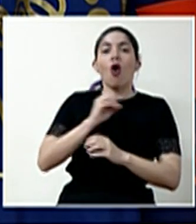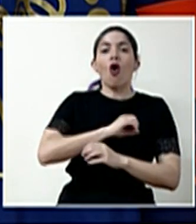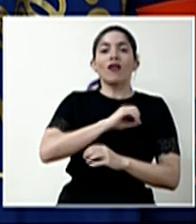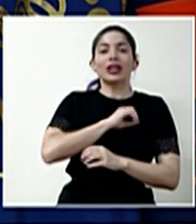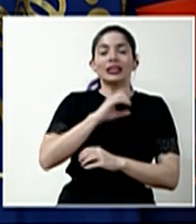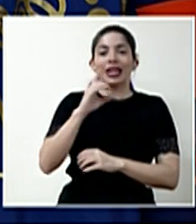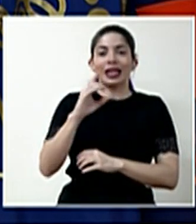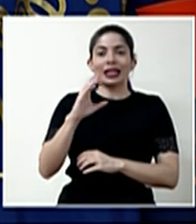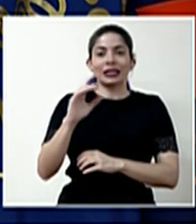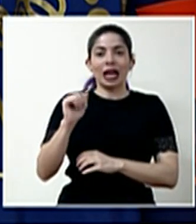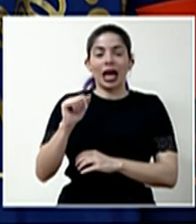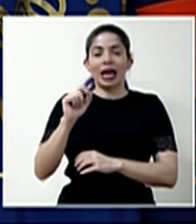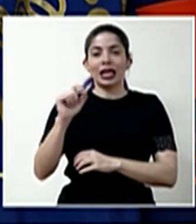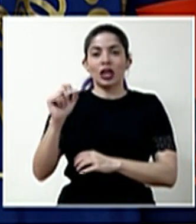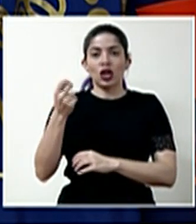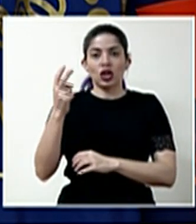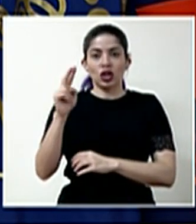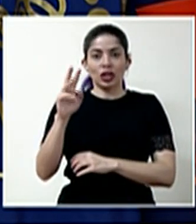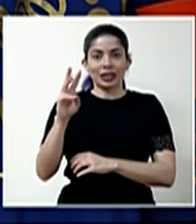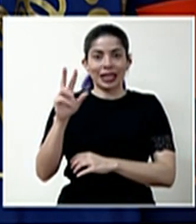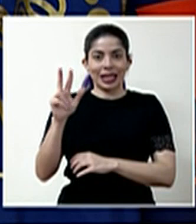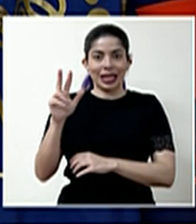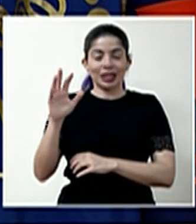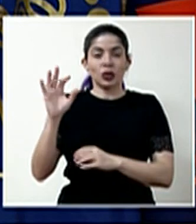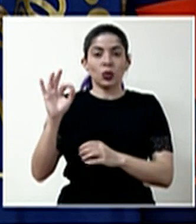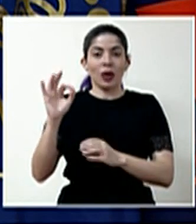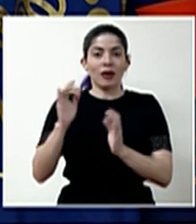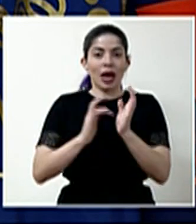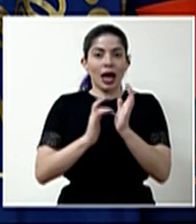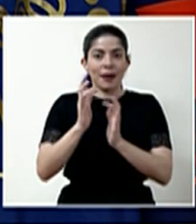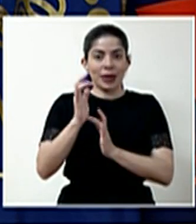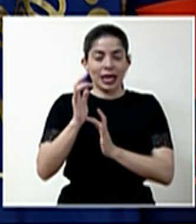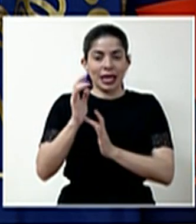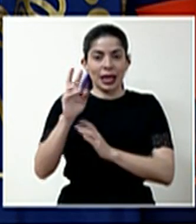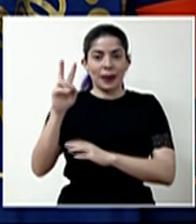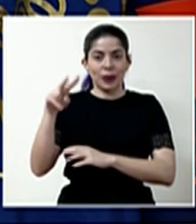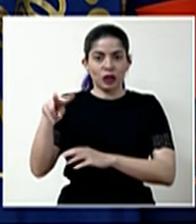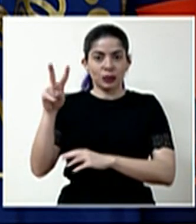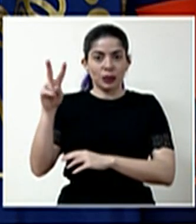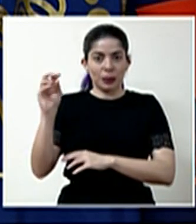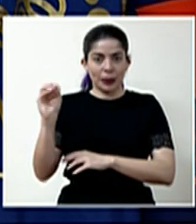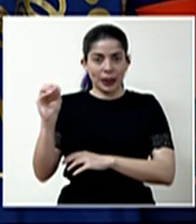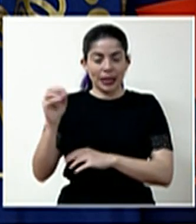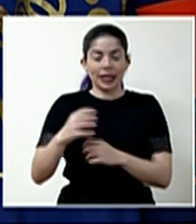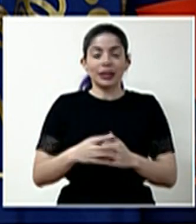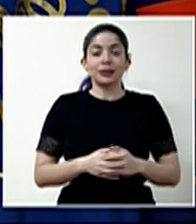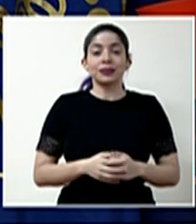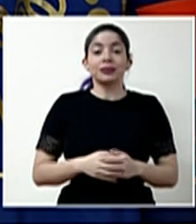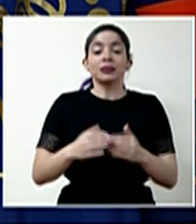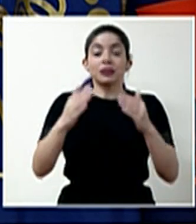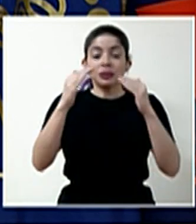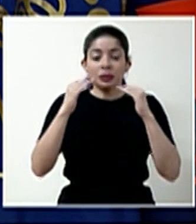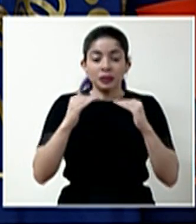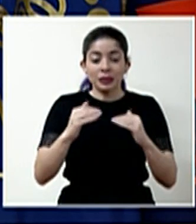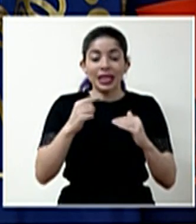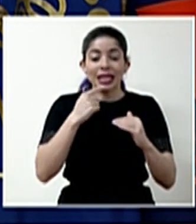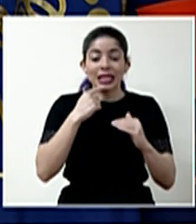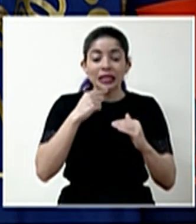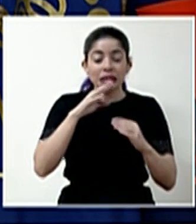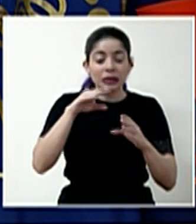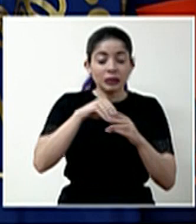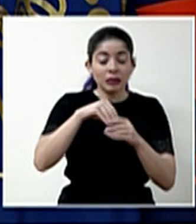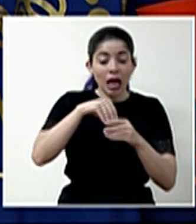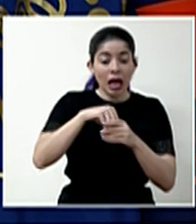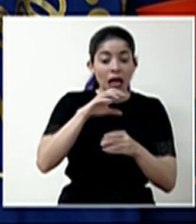DCA-1263 del 9 de abril del 2020 y las disposiciones internas